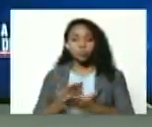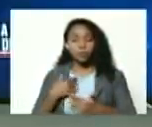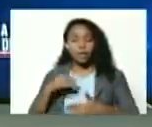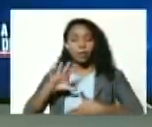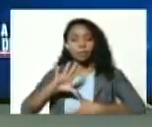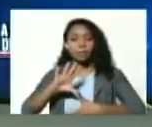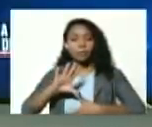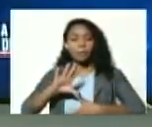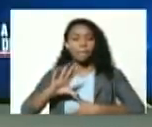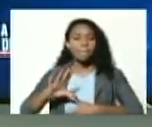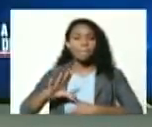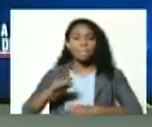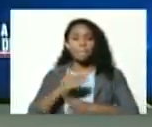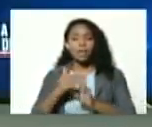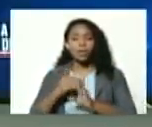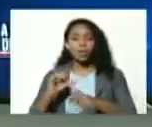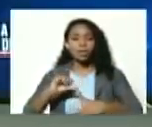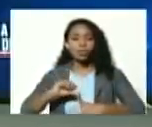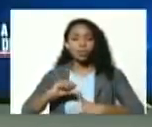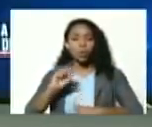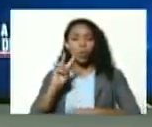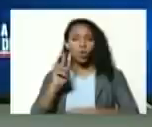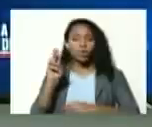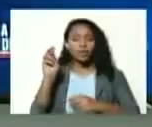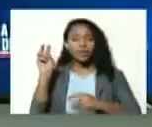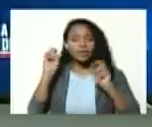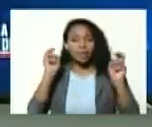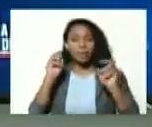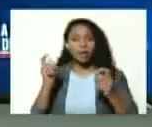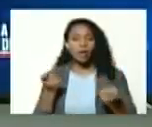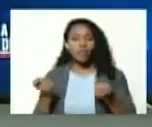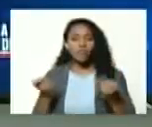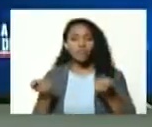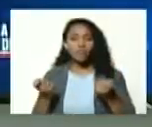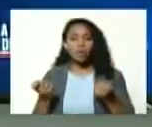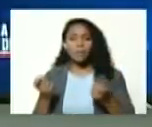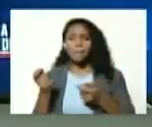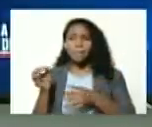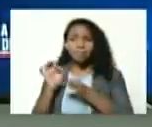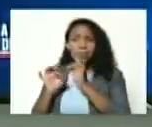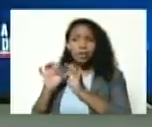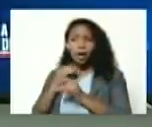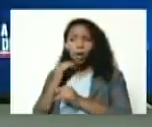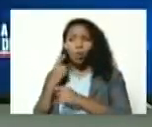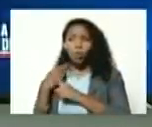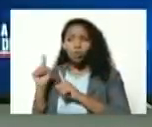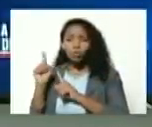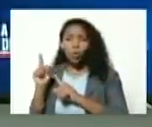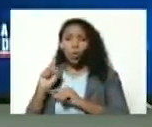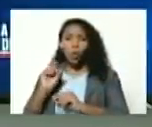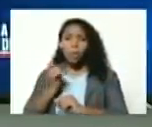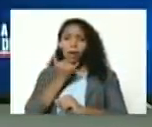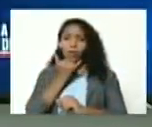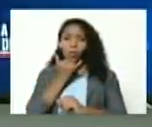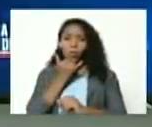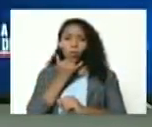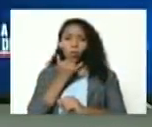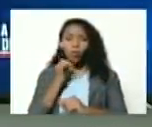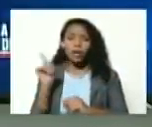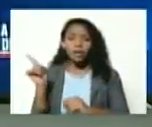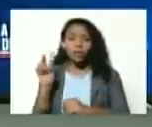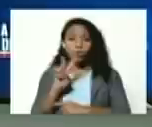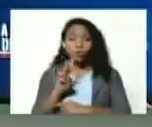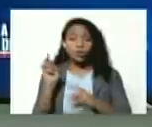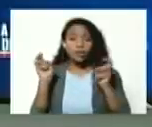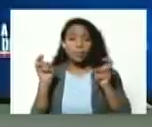de Suramérica eran los dos conceptos que manejaban me corrigen si hay otro o me equivoco eran los dos